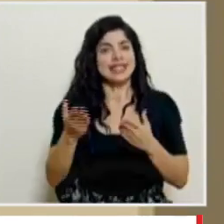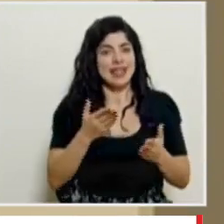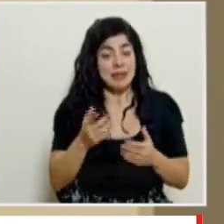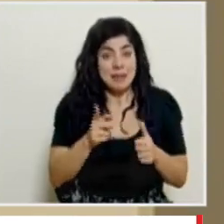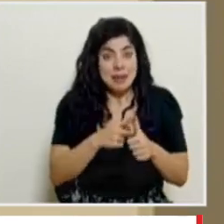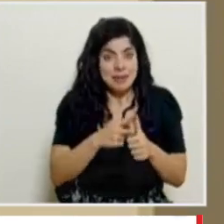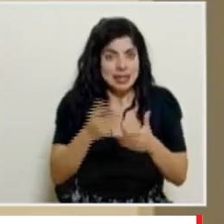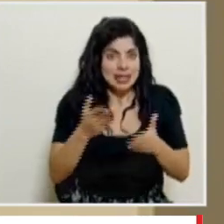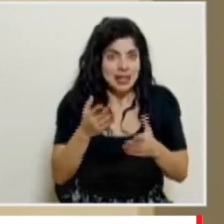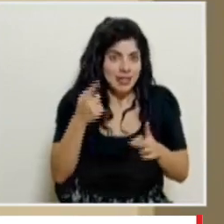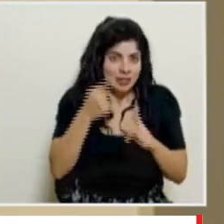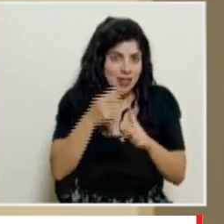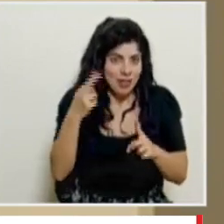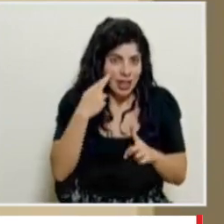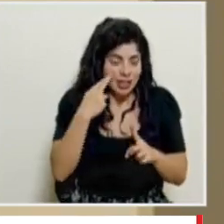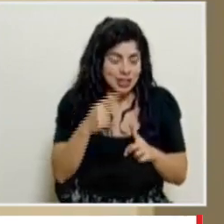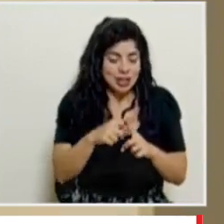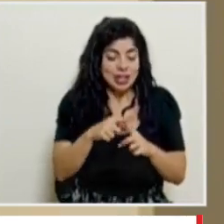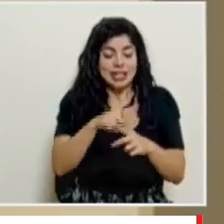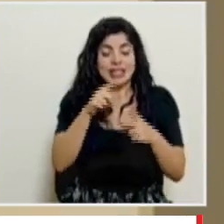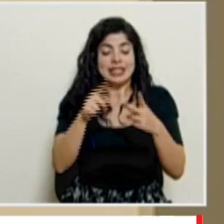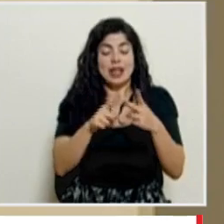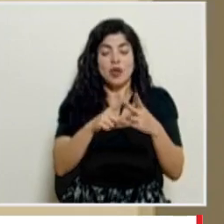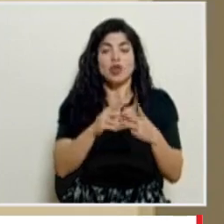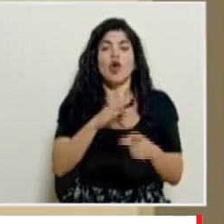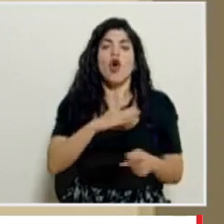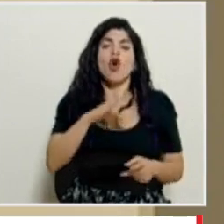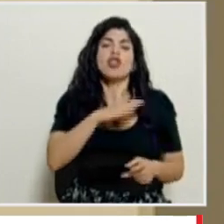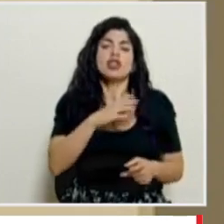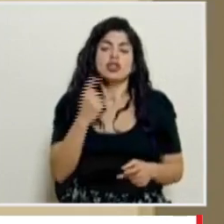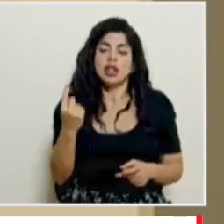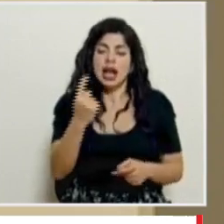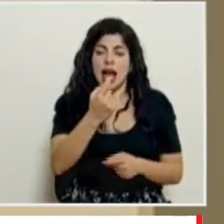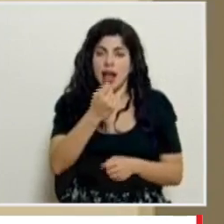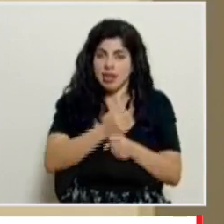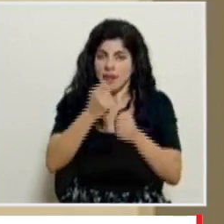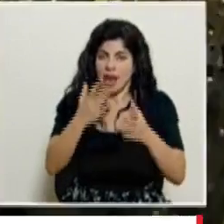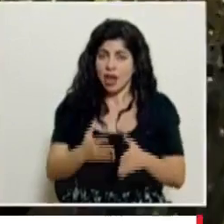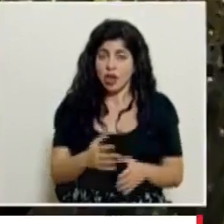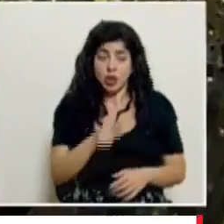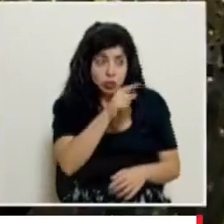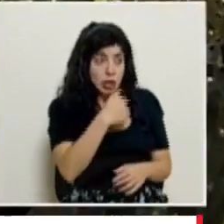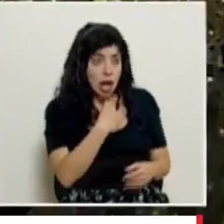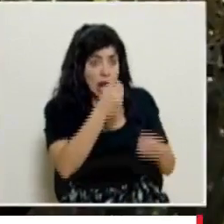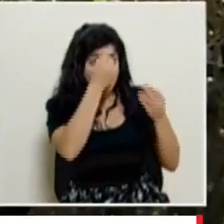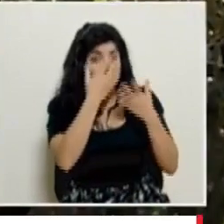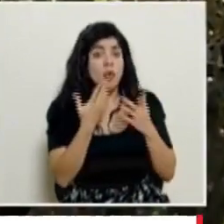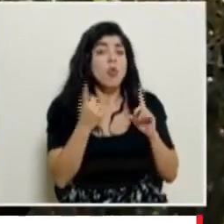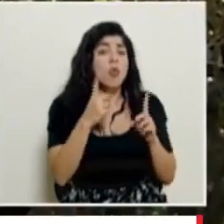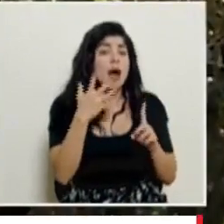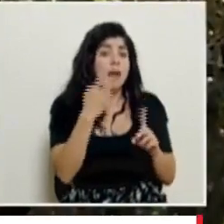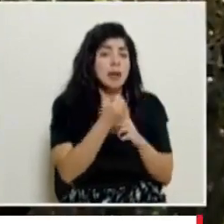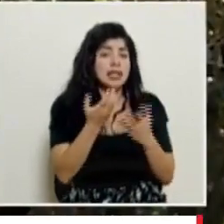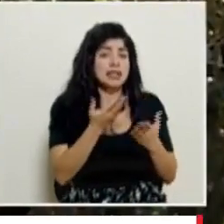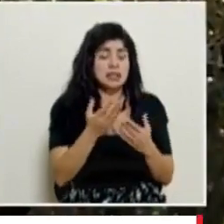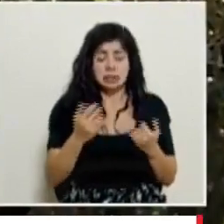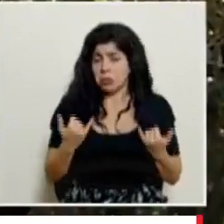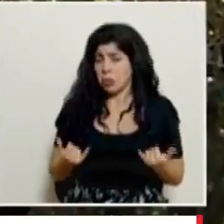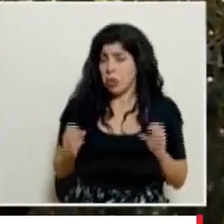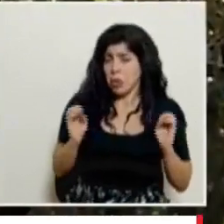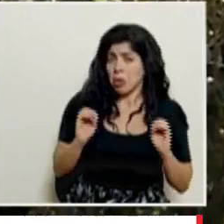importante para eso estamos y segundo las condiciones de cada uno de nuestros colaboradores ¿y tienen reporte de que se ha afectado el servicio? por ahora no